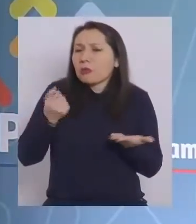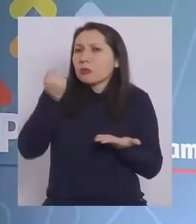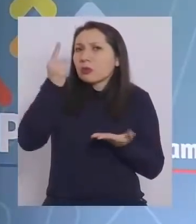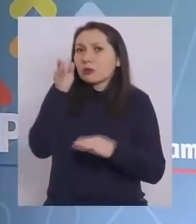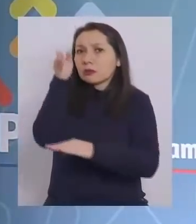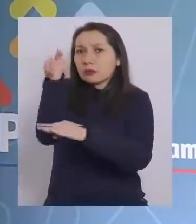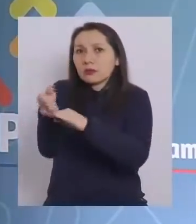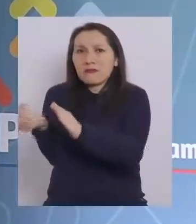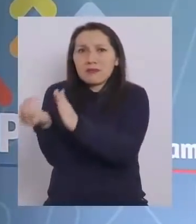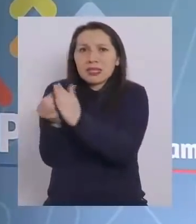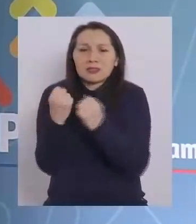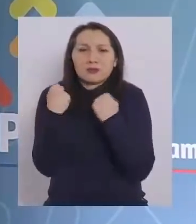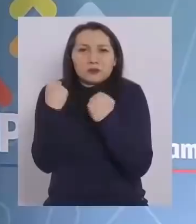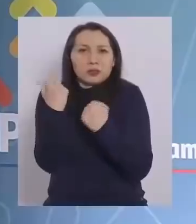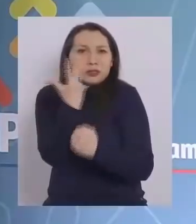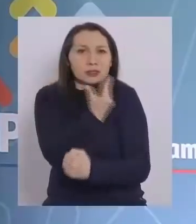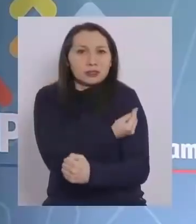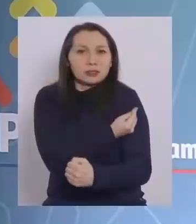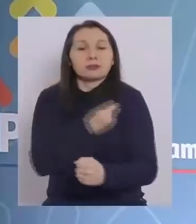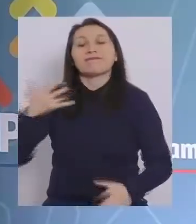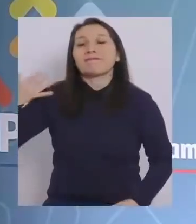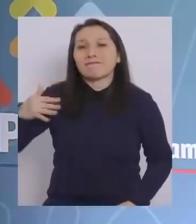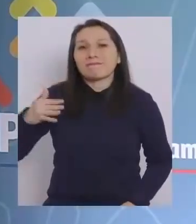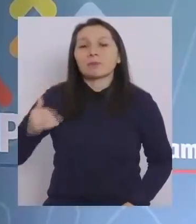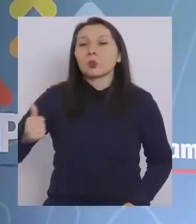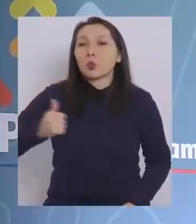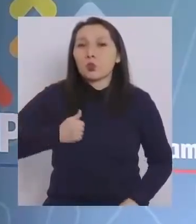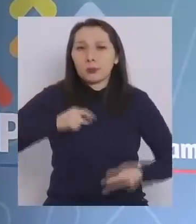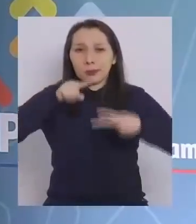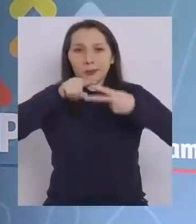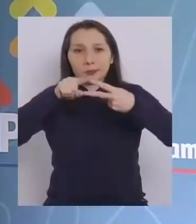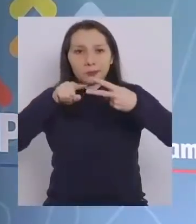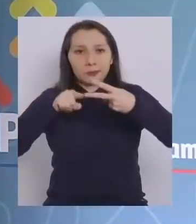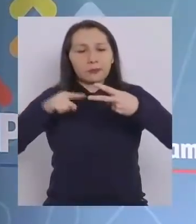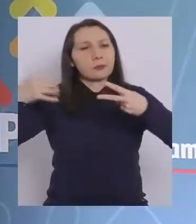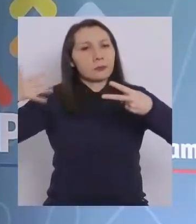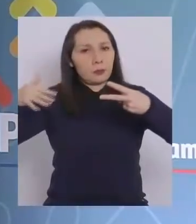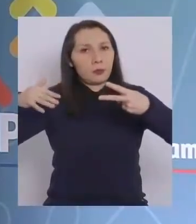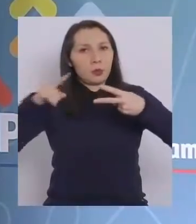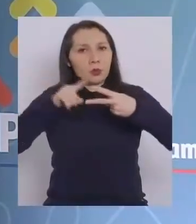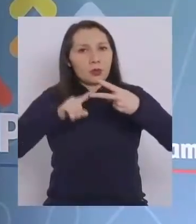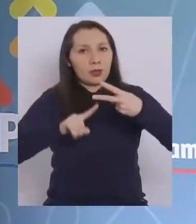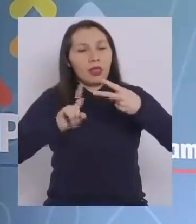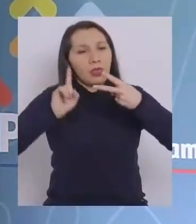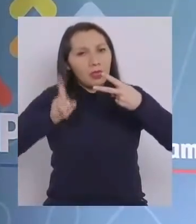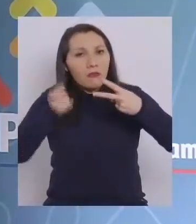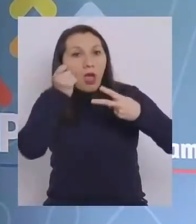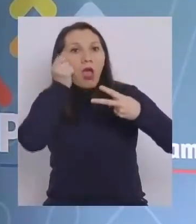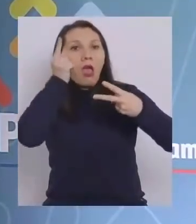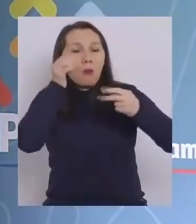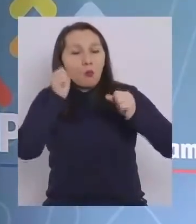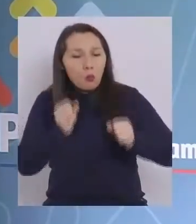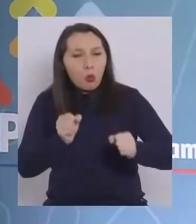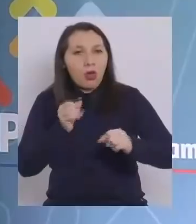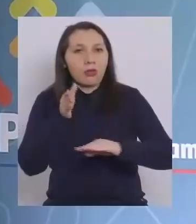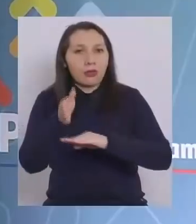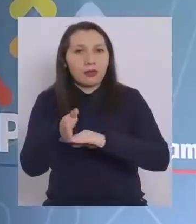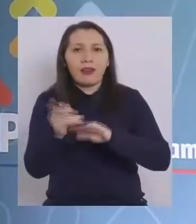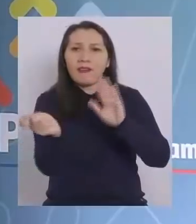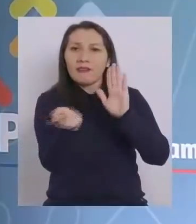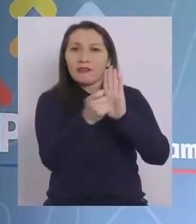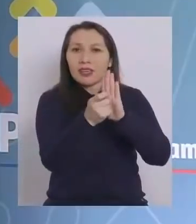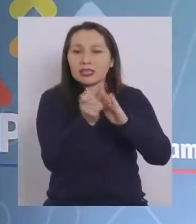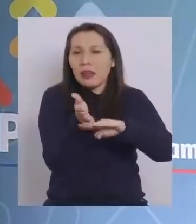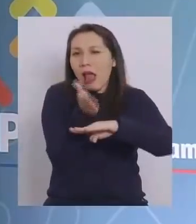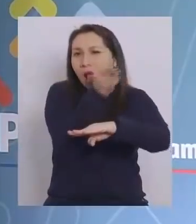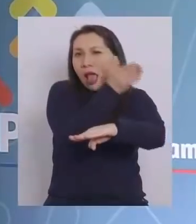con la dosis de refuerzo, es muy importante que se cumplan dos criterios que son esenciales que deben estar presentes. La fecha